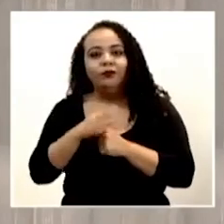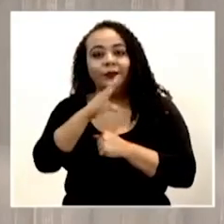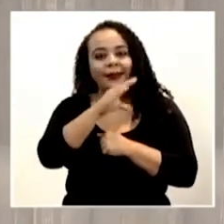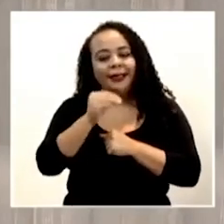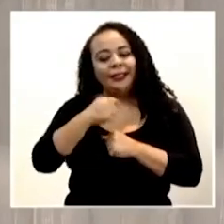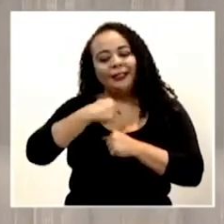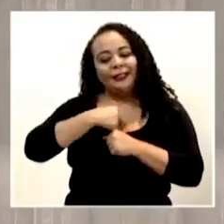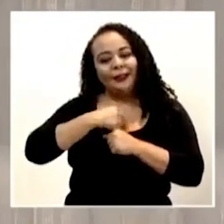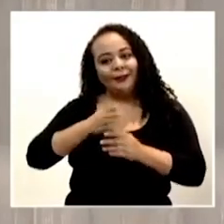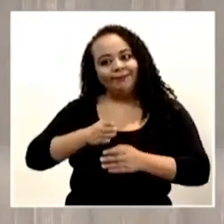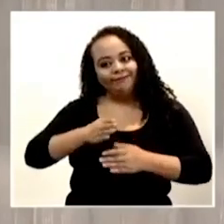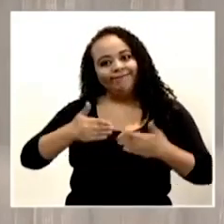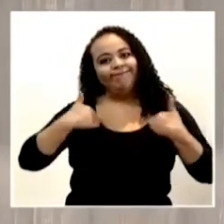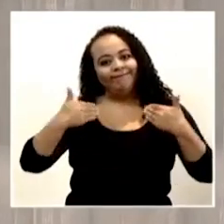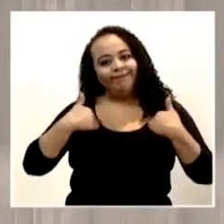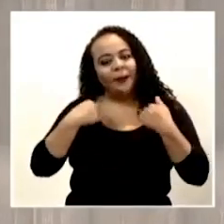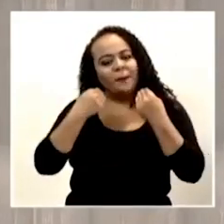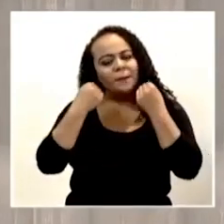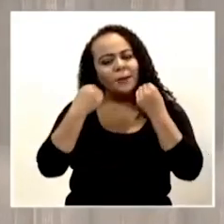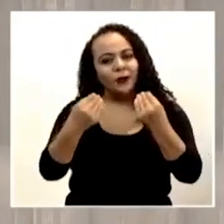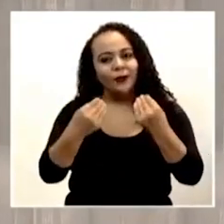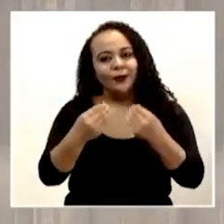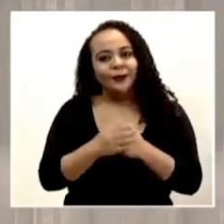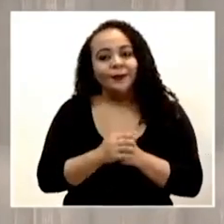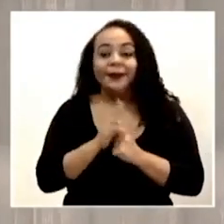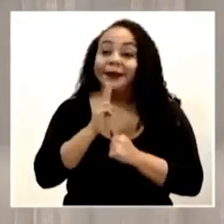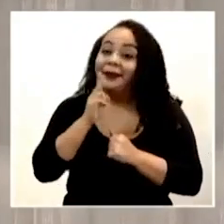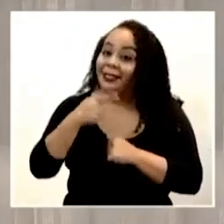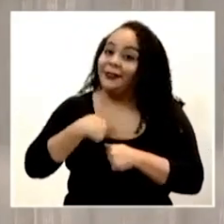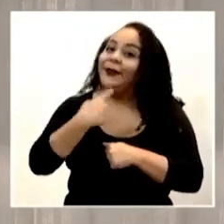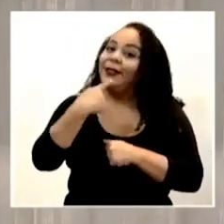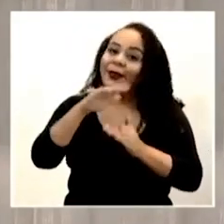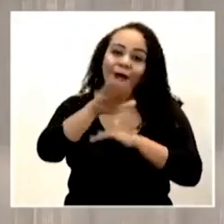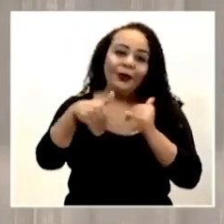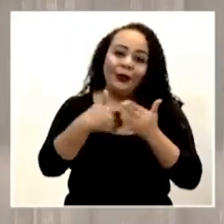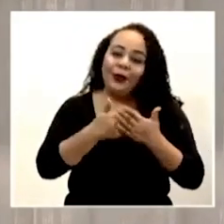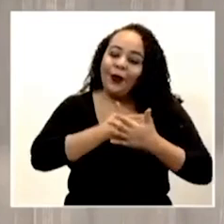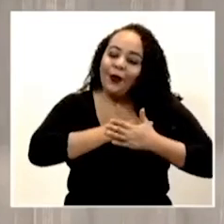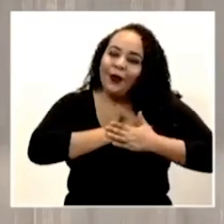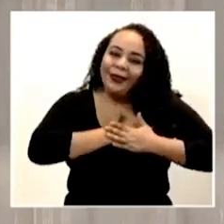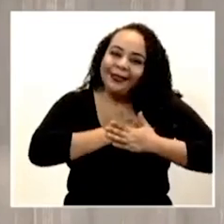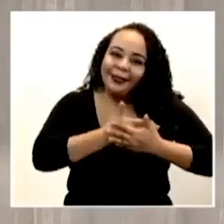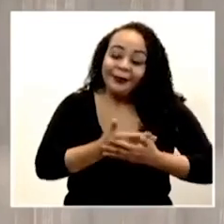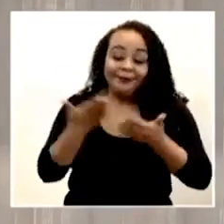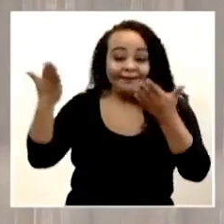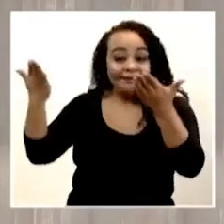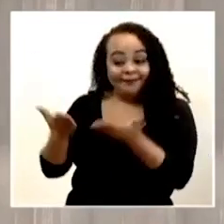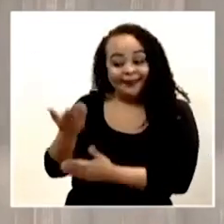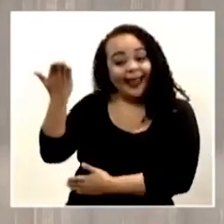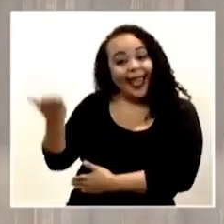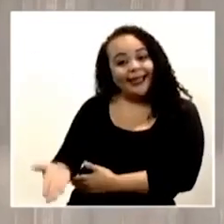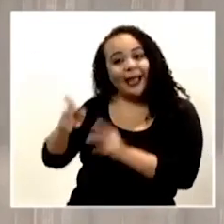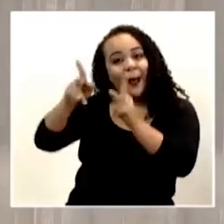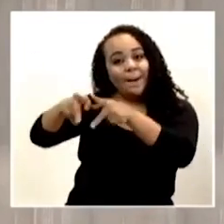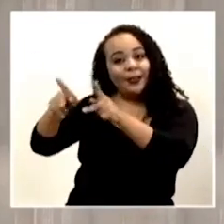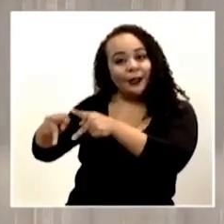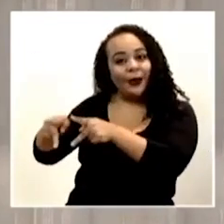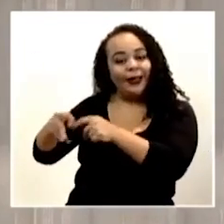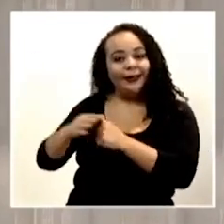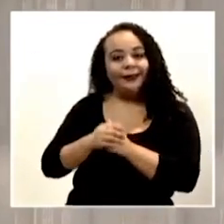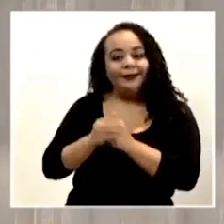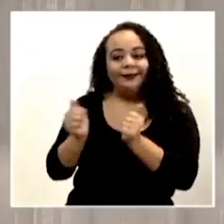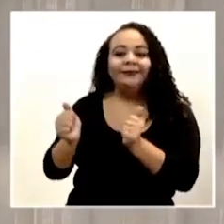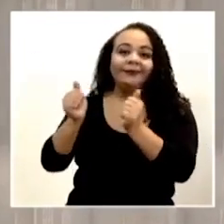satisface muchísimo, de veras que lo digo con todo el corazón, de presentarles a esa persona que nos va a